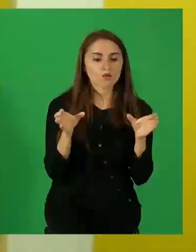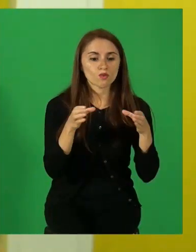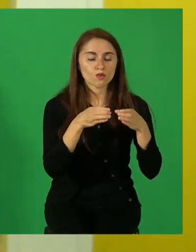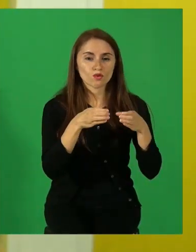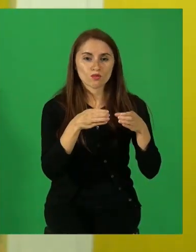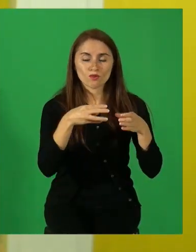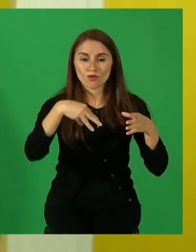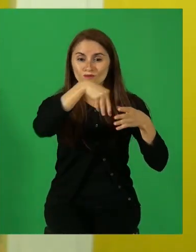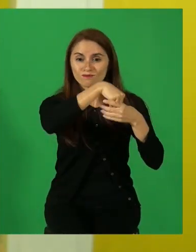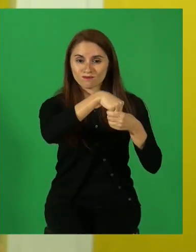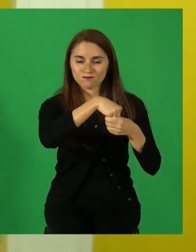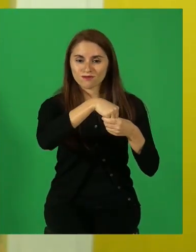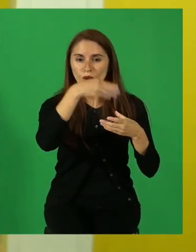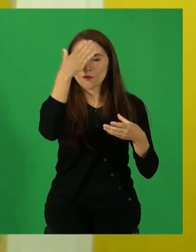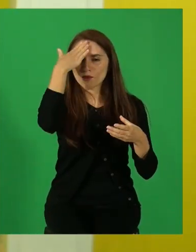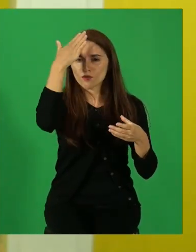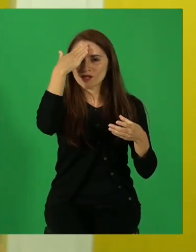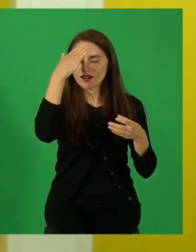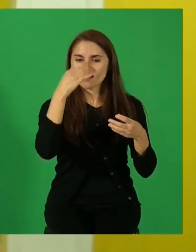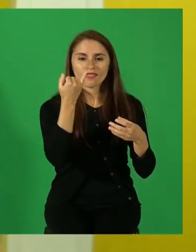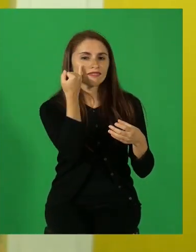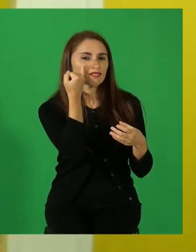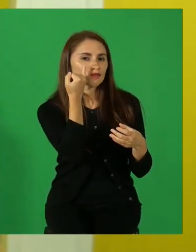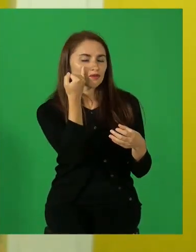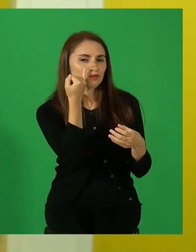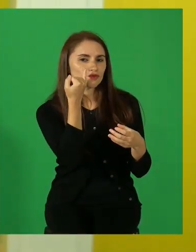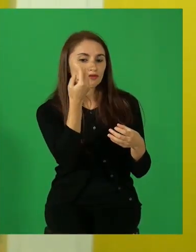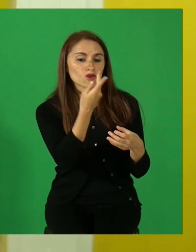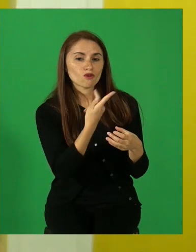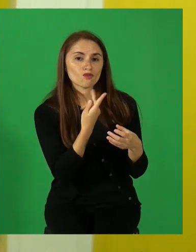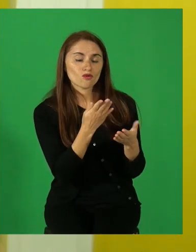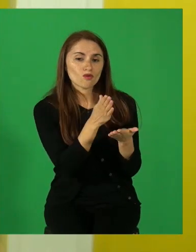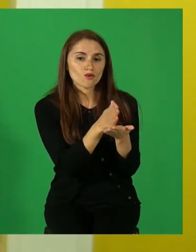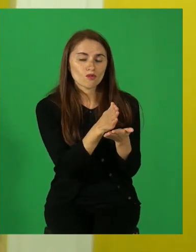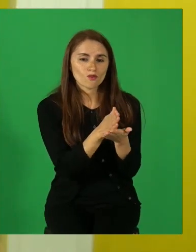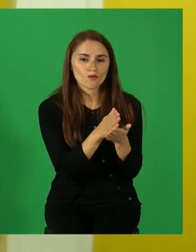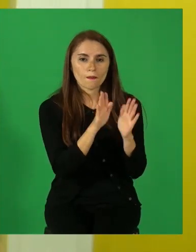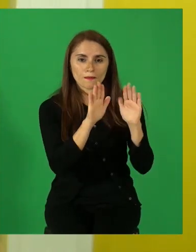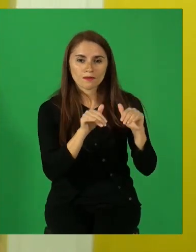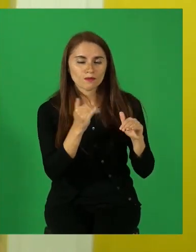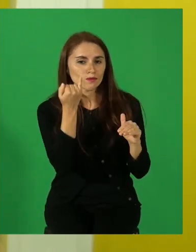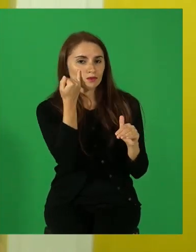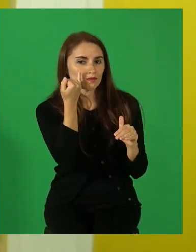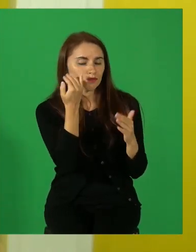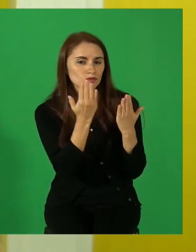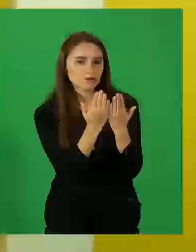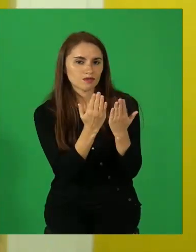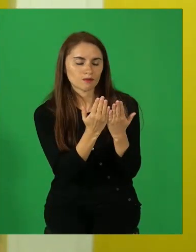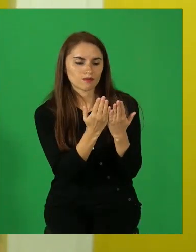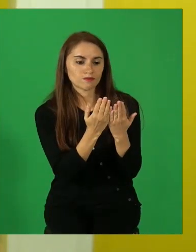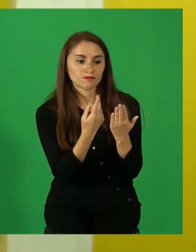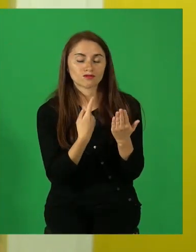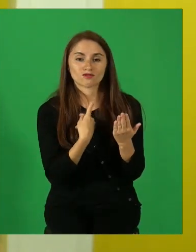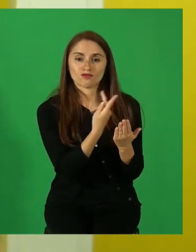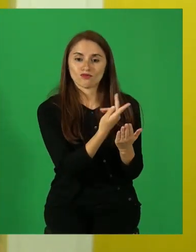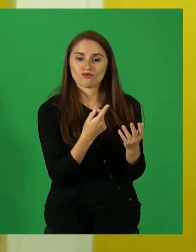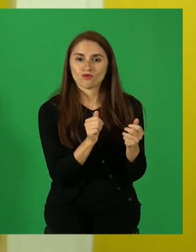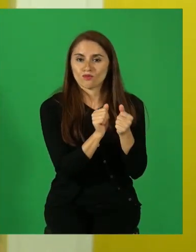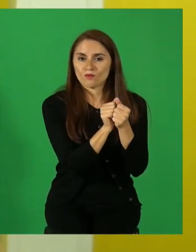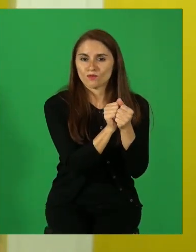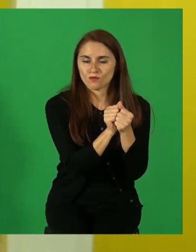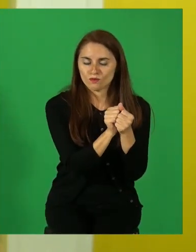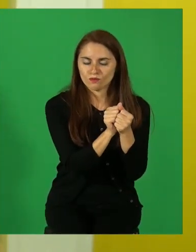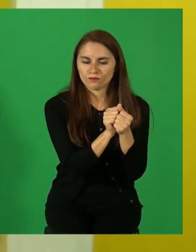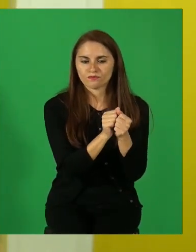popular del instituto donde estudiamos. Esta palabra, estudiamos, me incluye dentro de la narración o